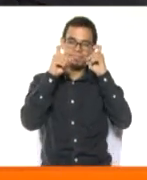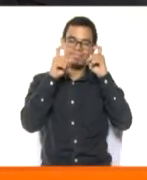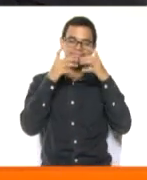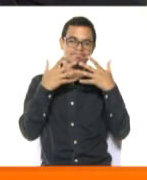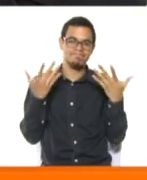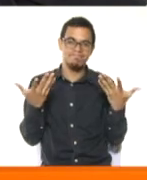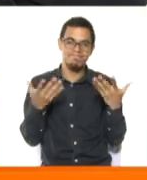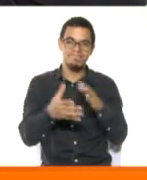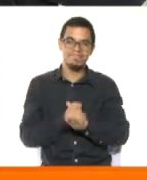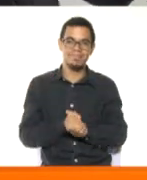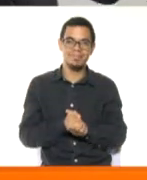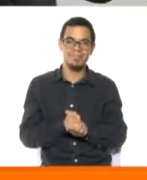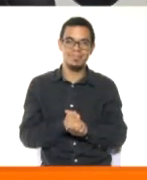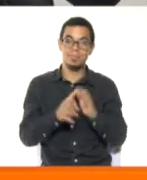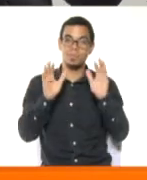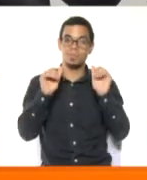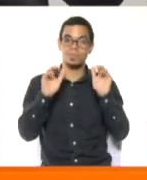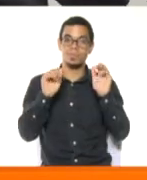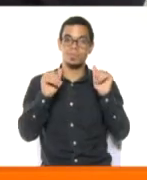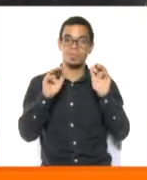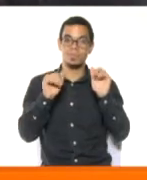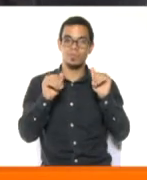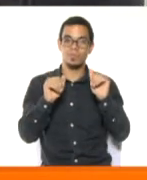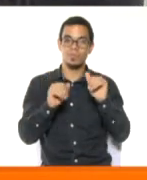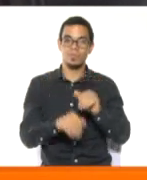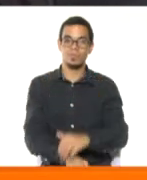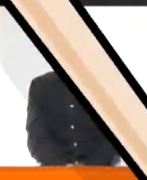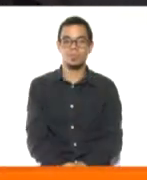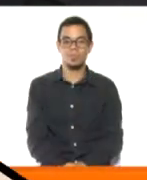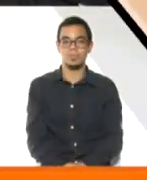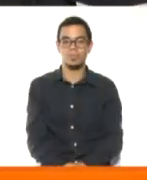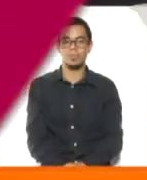al final de nuestro segmento por el día de hoy. Chaito, mis corazones.